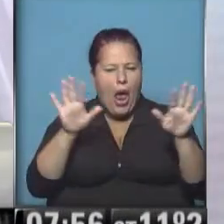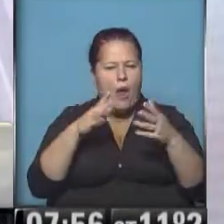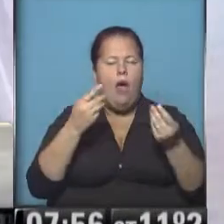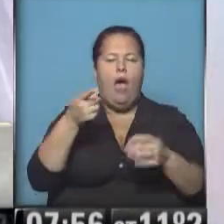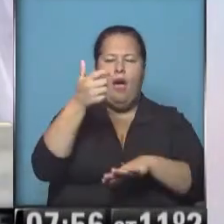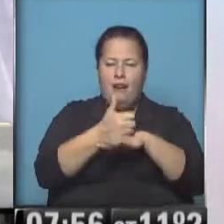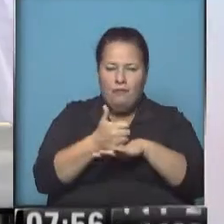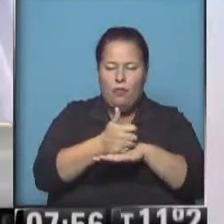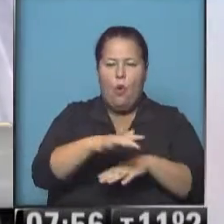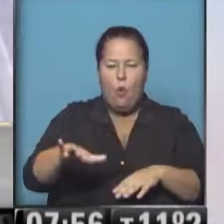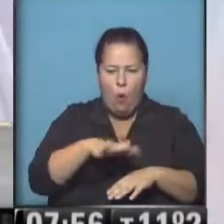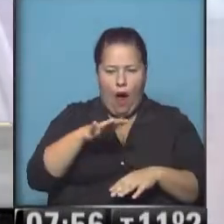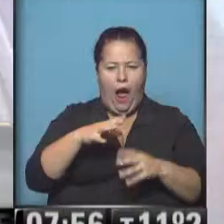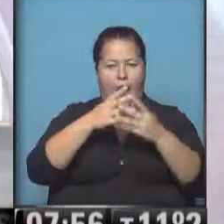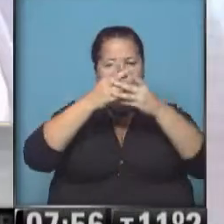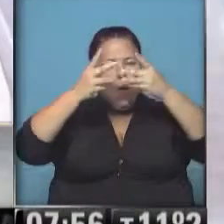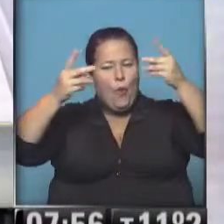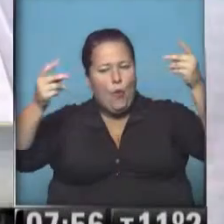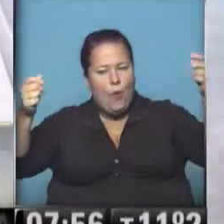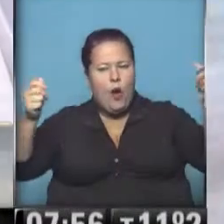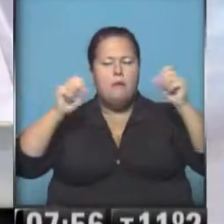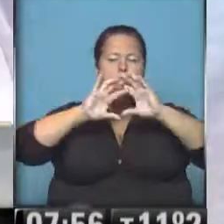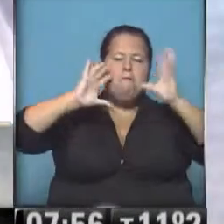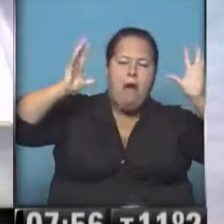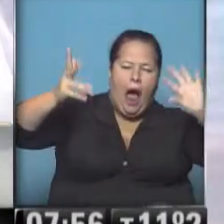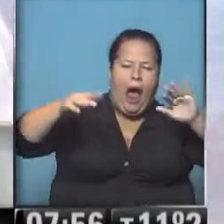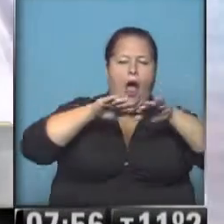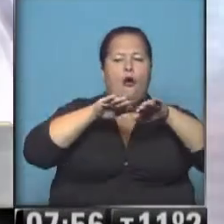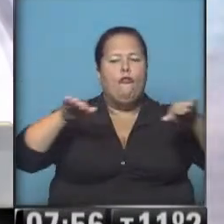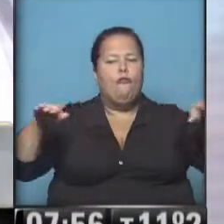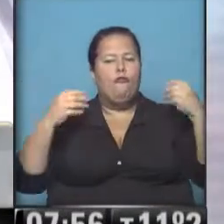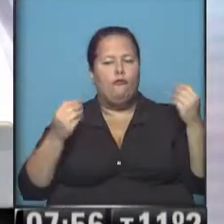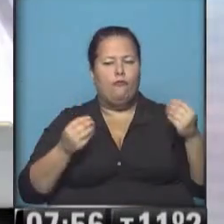que estás en el lugar, ¿se ha ido disipando, se incrementó, ha quedado estancada?